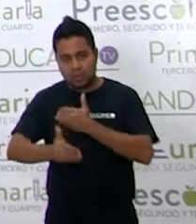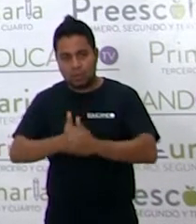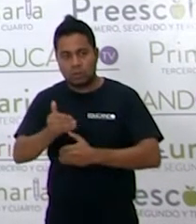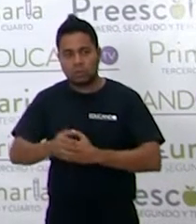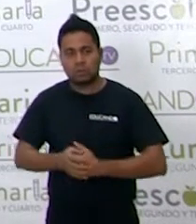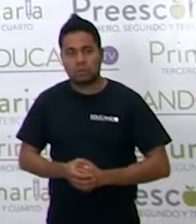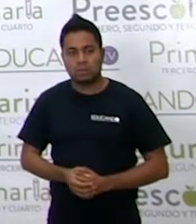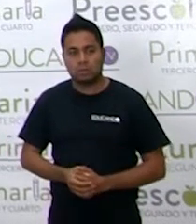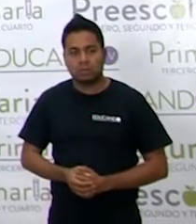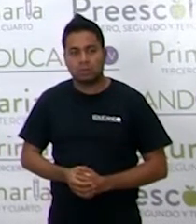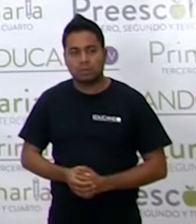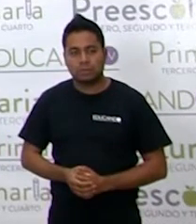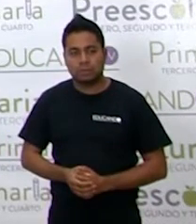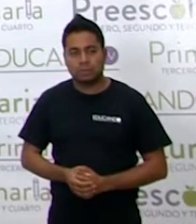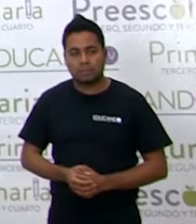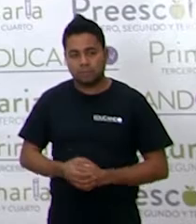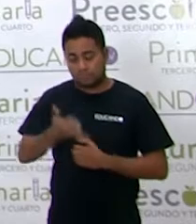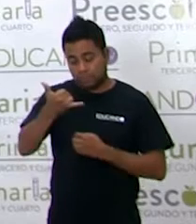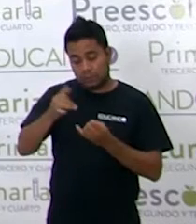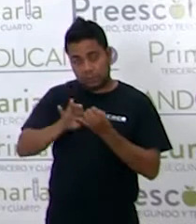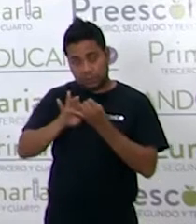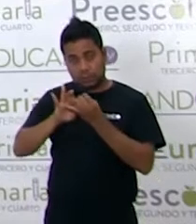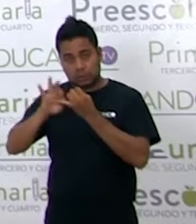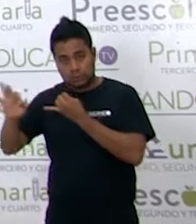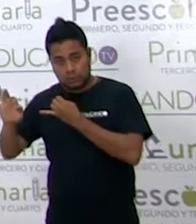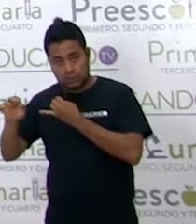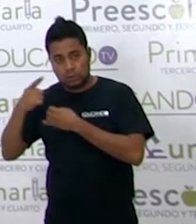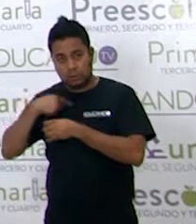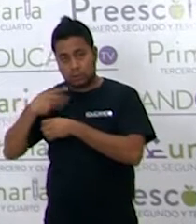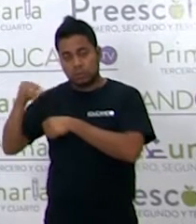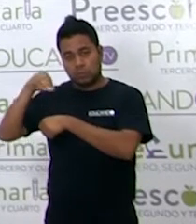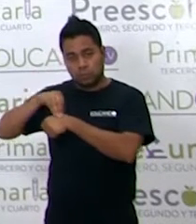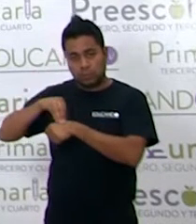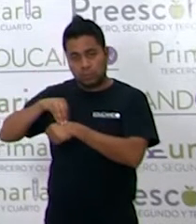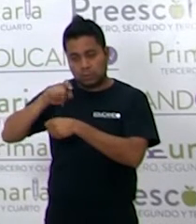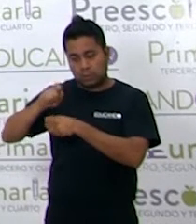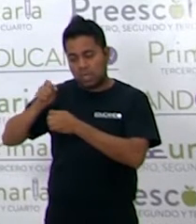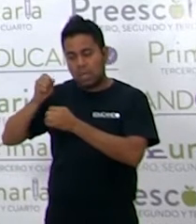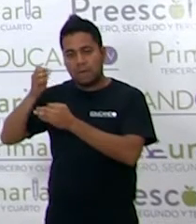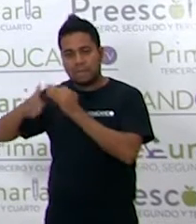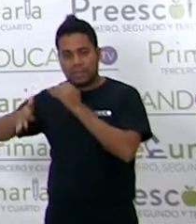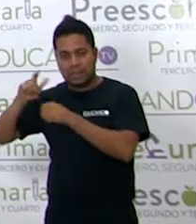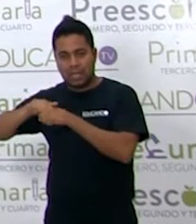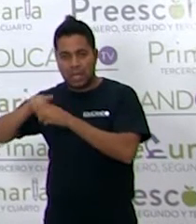Y al último vamos a poner final.